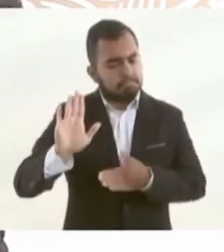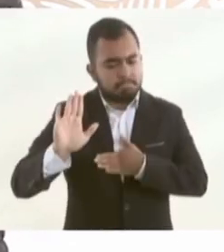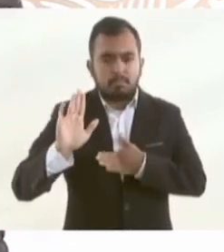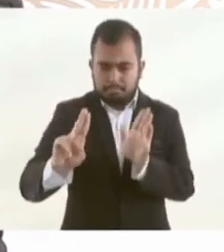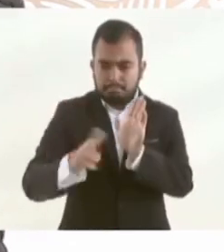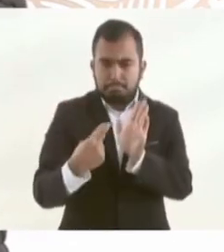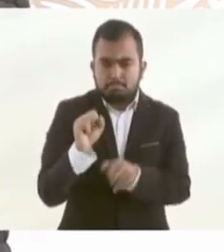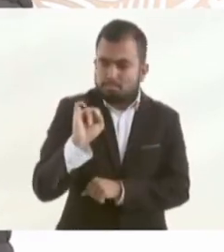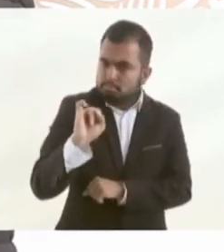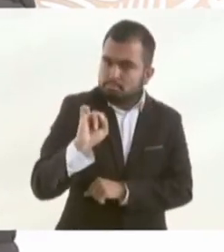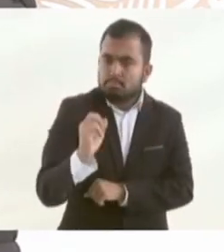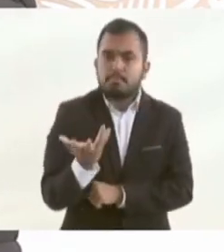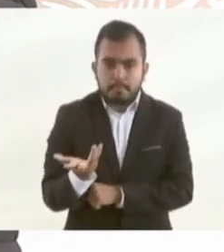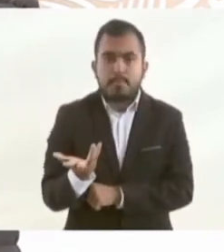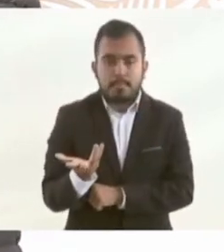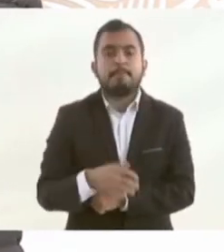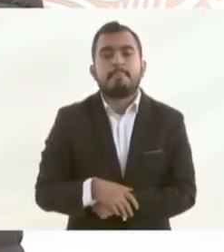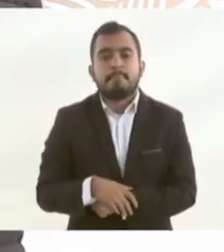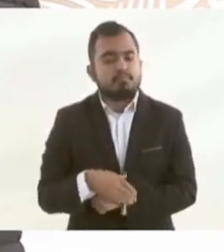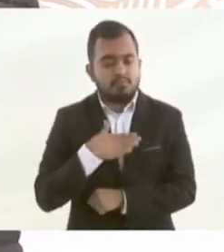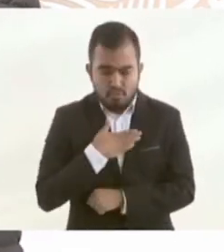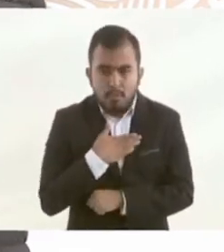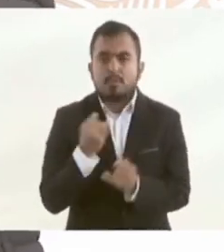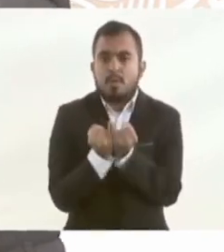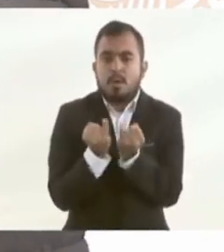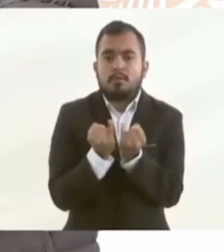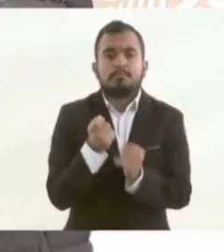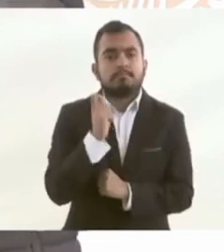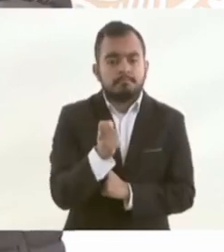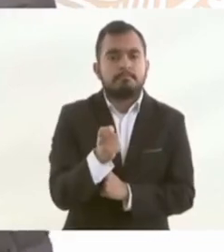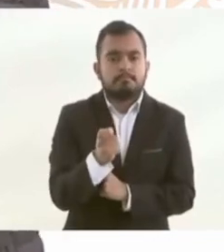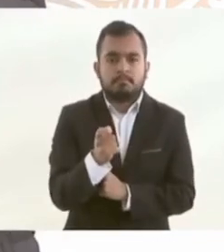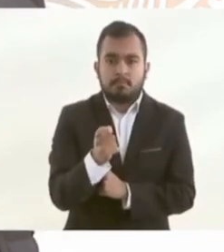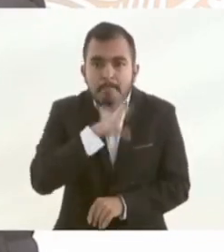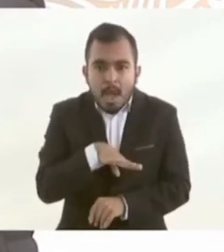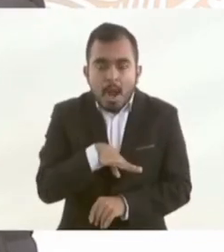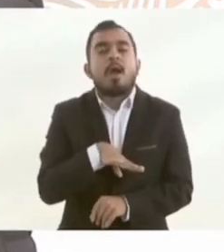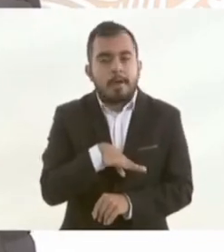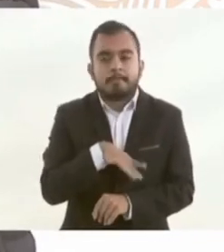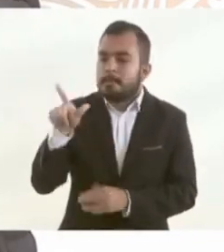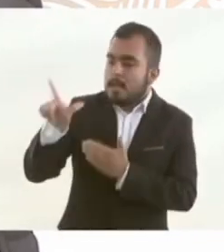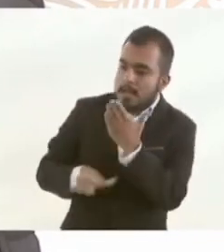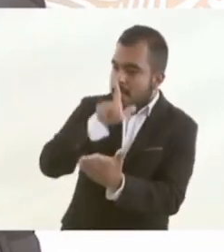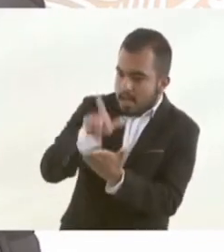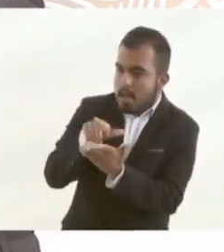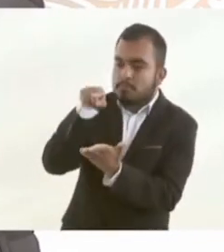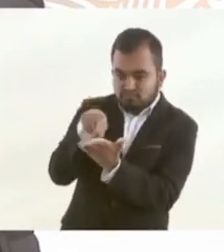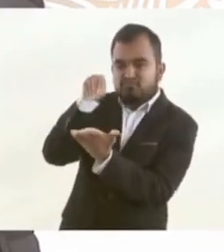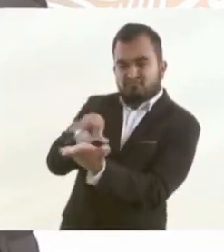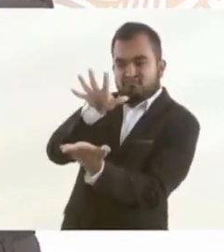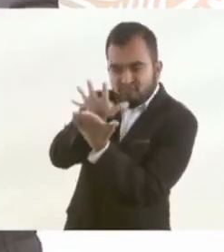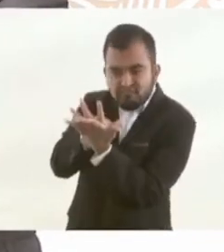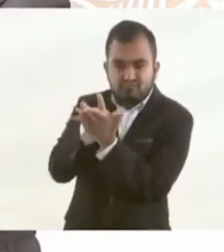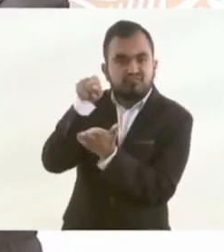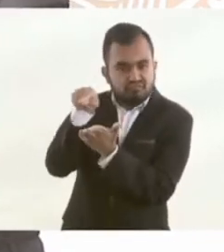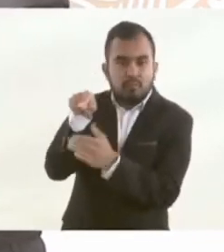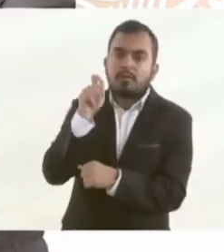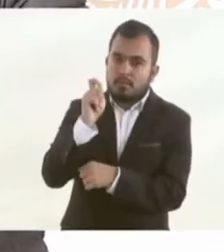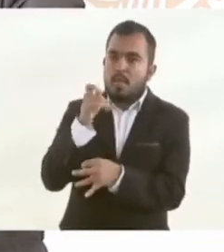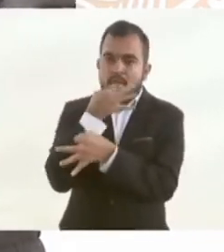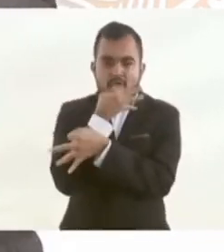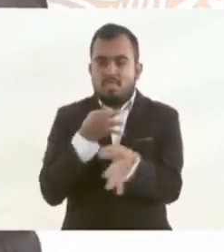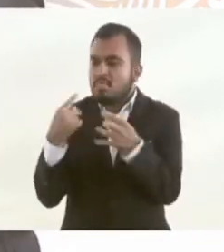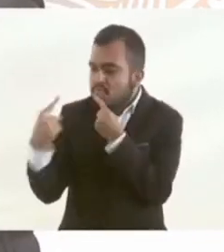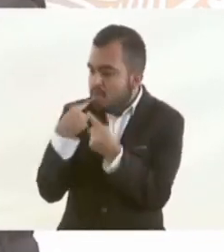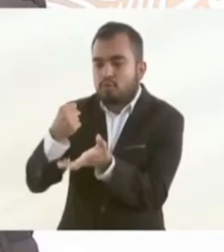y lo elevaríamos a rango de ley mediante un decreto para que